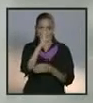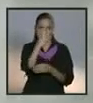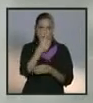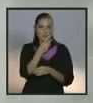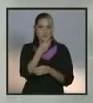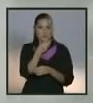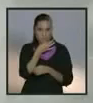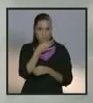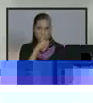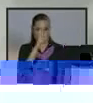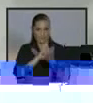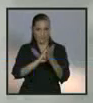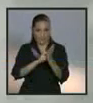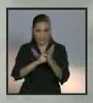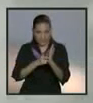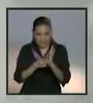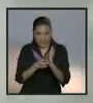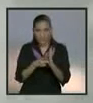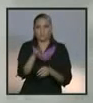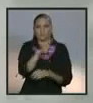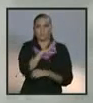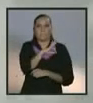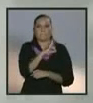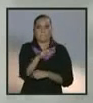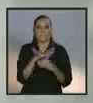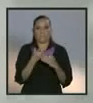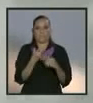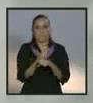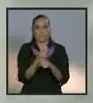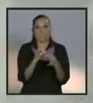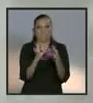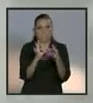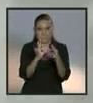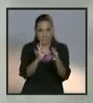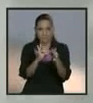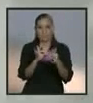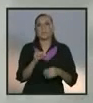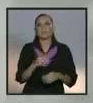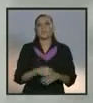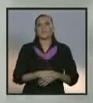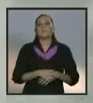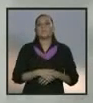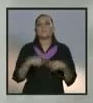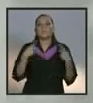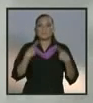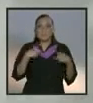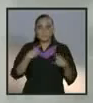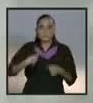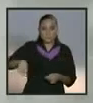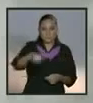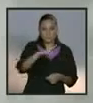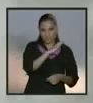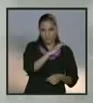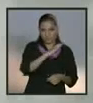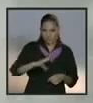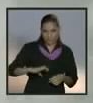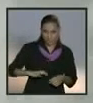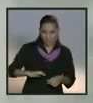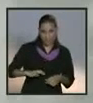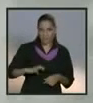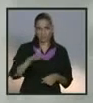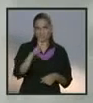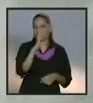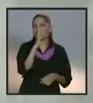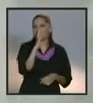30 segundos disponibles en este bloque. A ver, los tiempos de intervención de la candidata y los candidatos no son